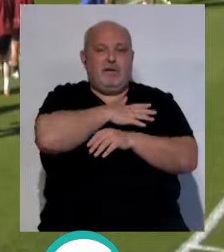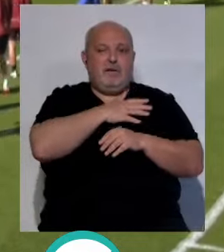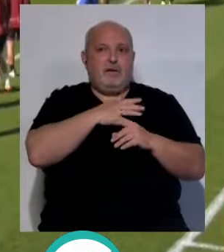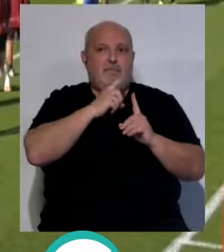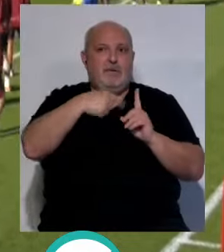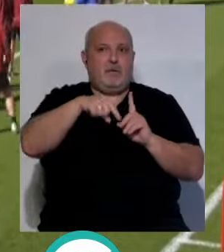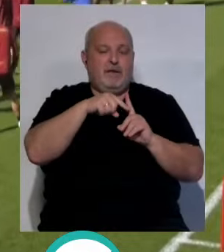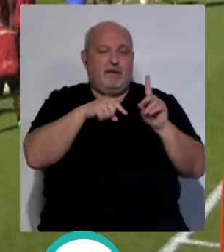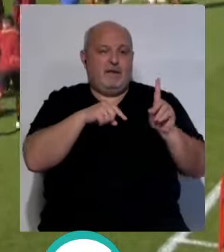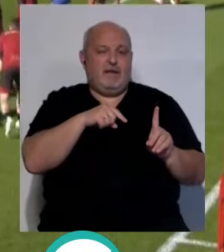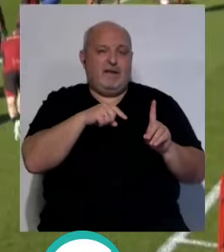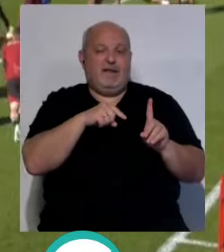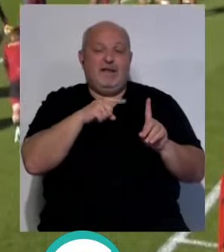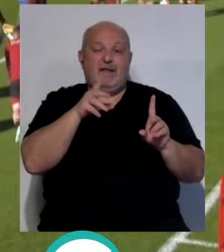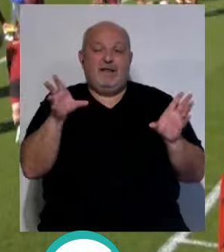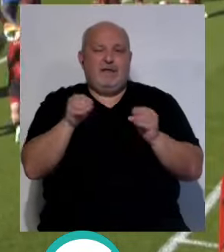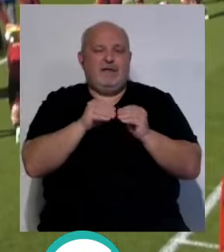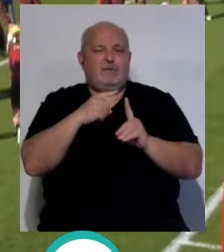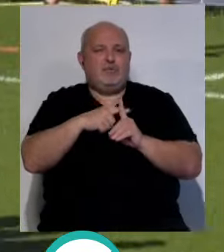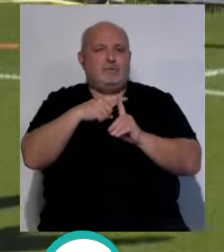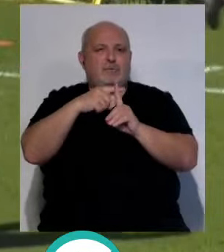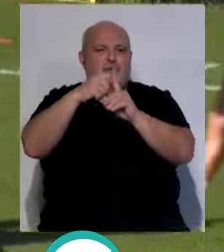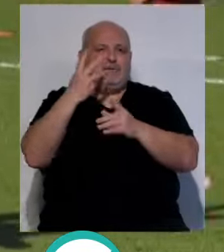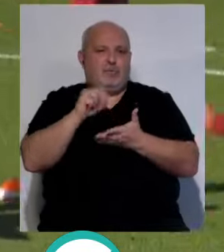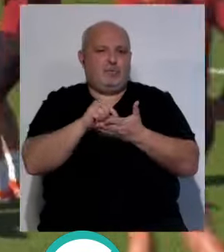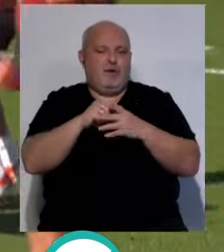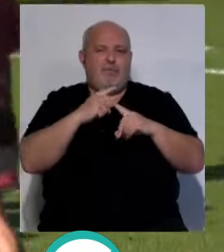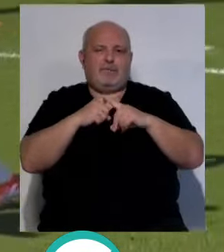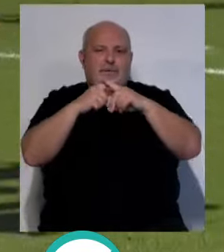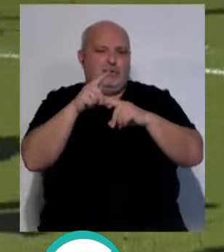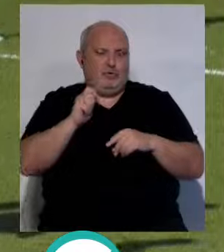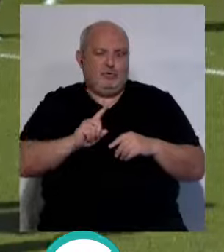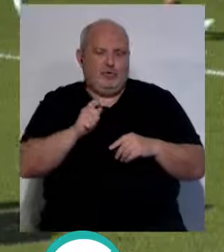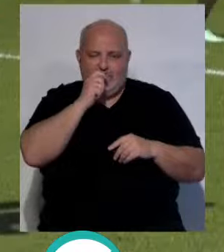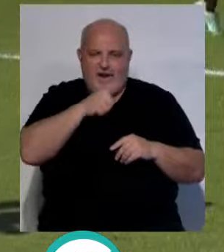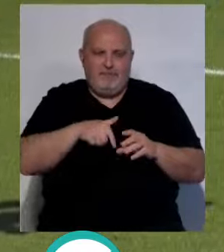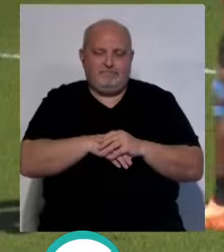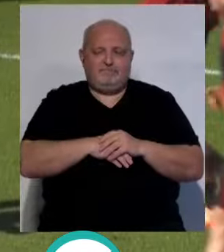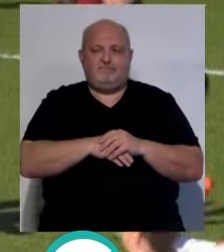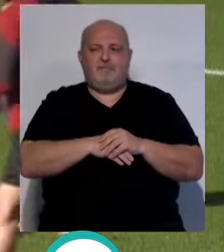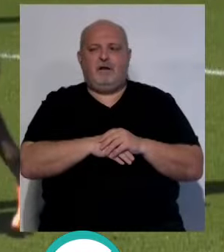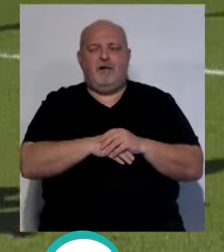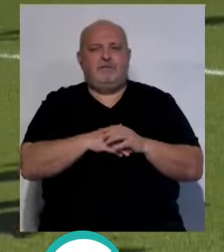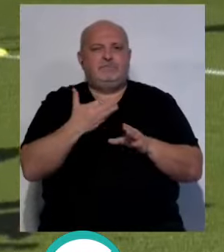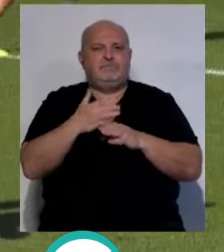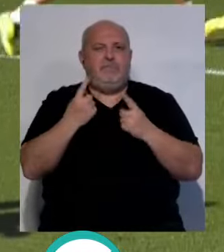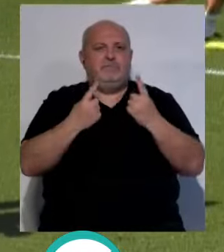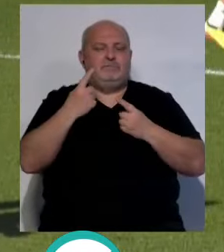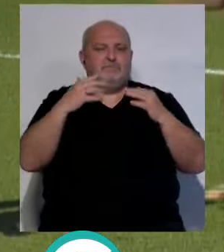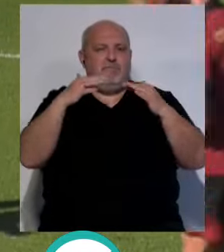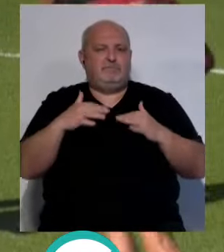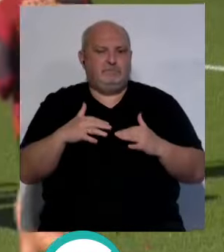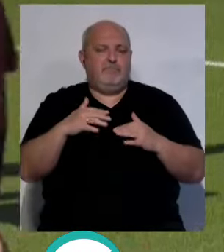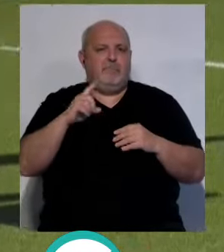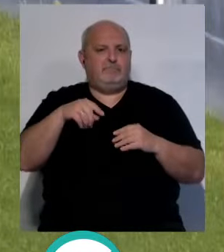la primera vuelta. Pero claro, estamos hablando de sumar de tres en tres. No empate, empate, empate. Bueno, hablaremos ahora también del resto de partidos de esos